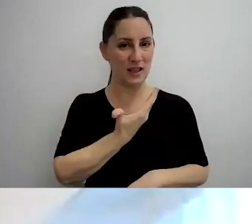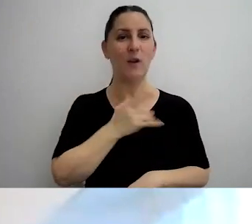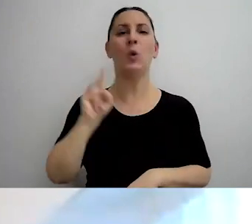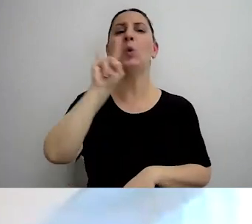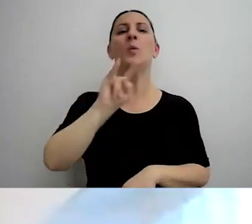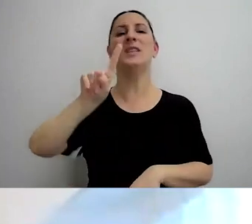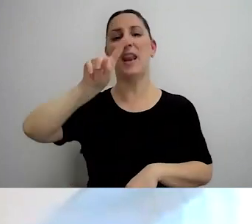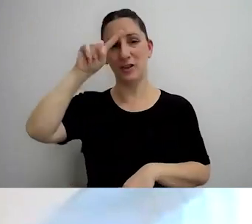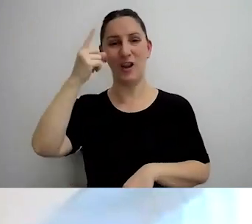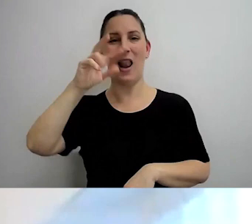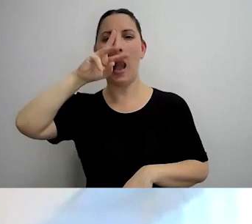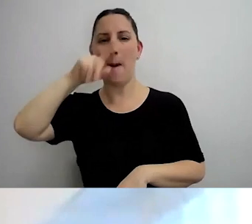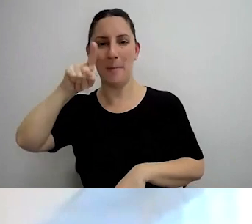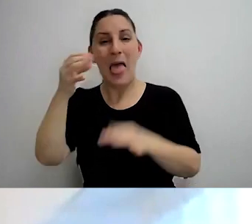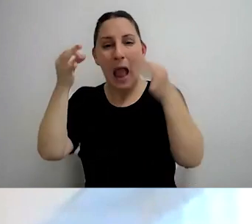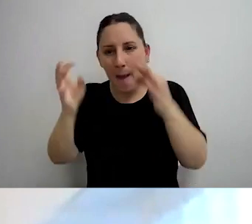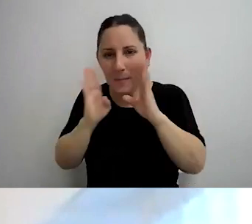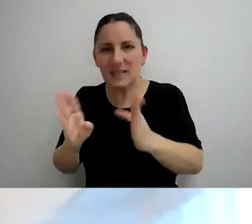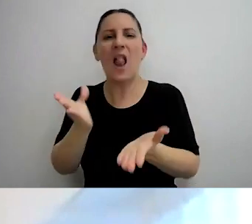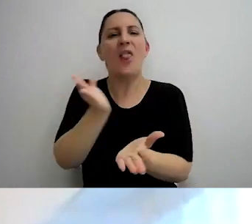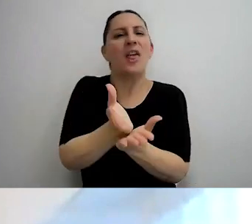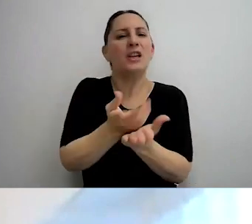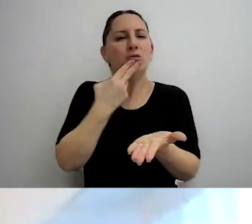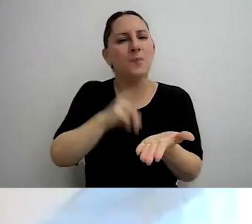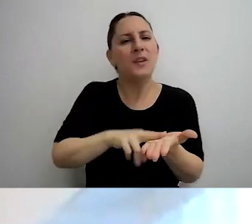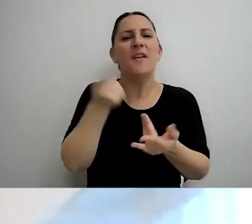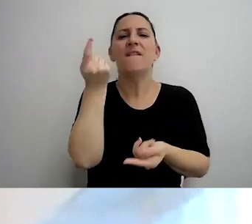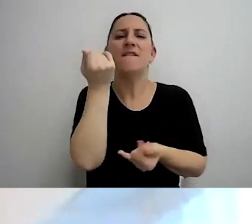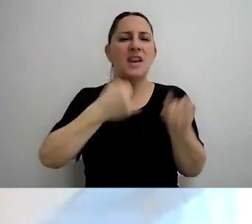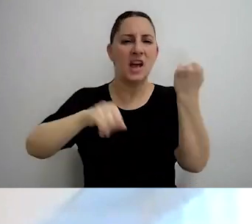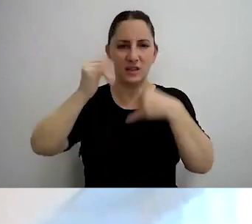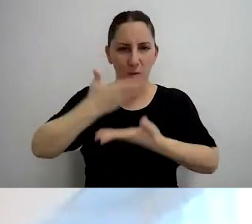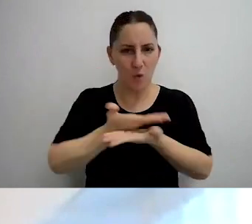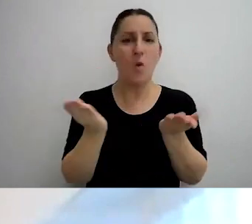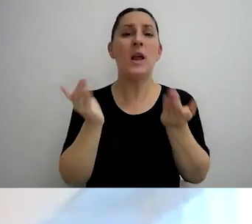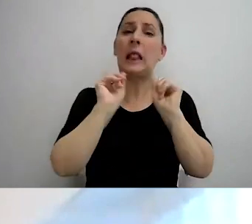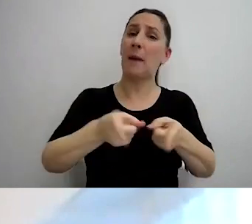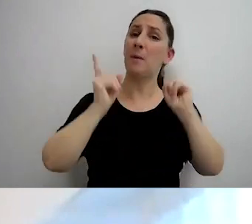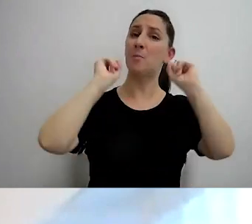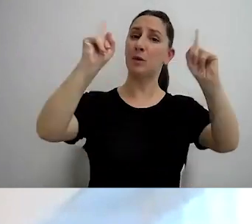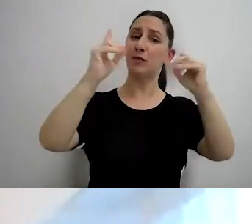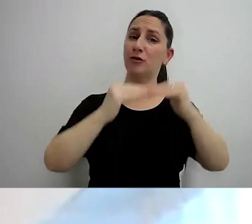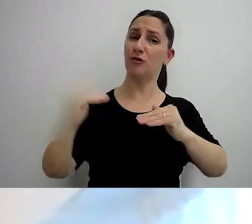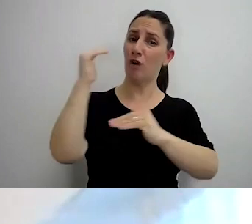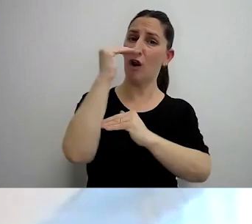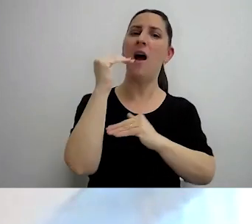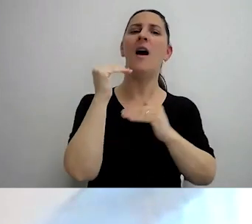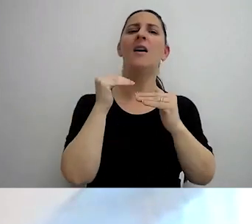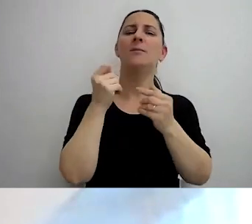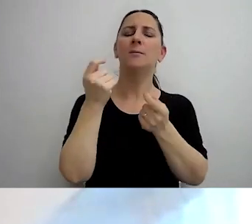Nacional de La Plata, especialización en derecho tributario y finanzas públicas, profesora de la especialización en administración